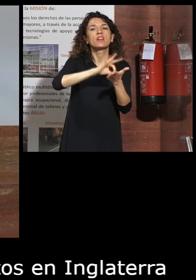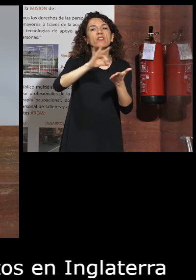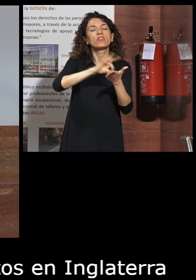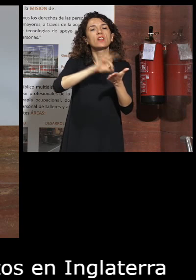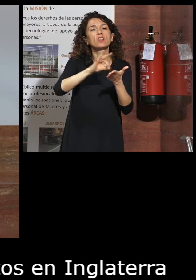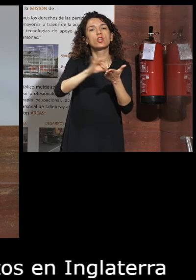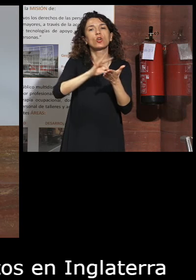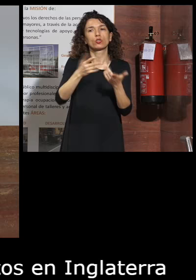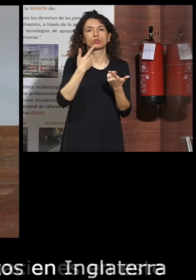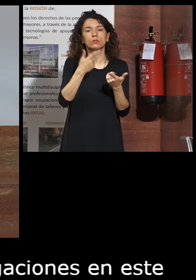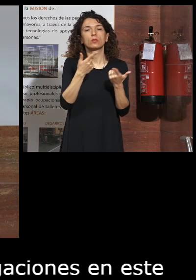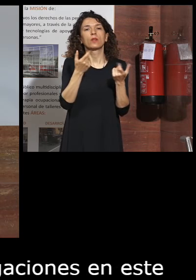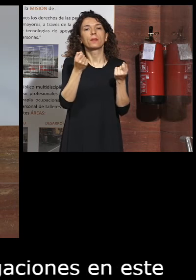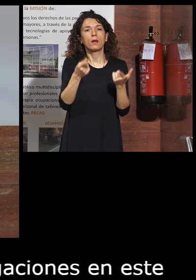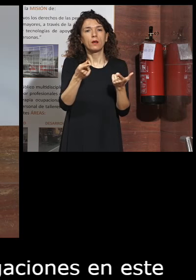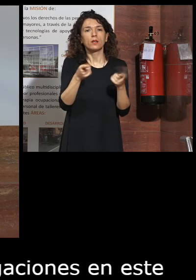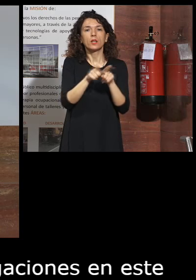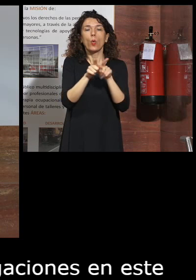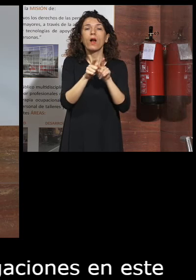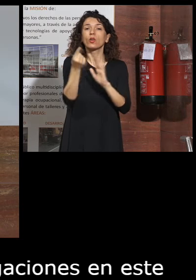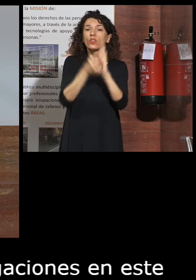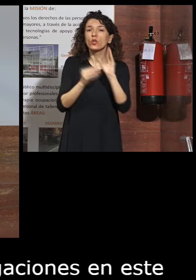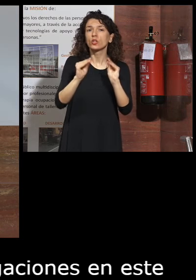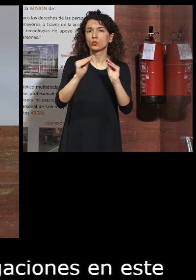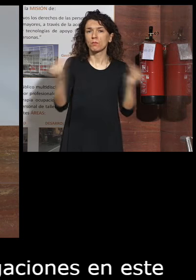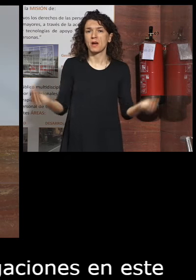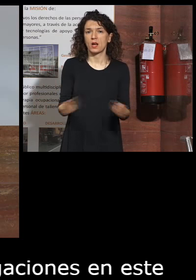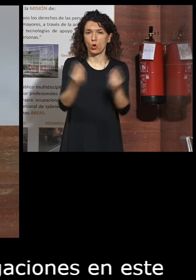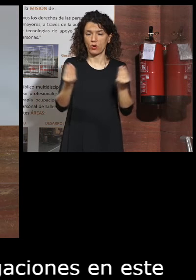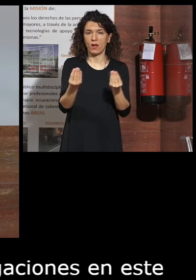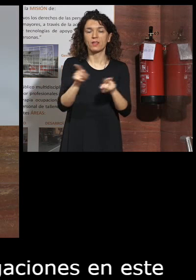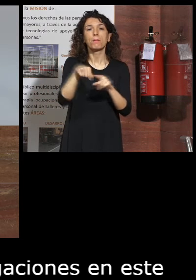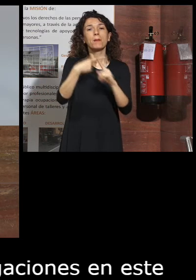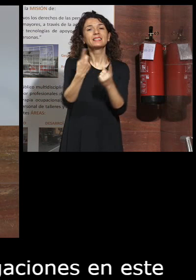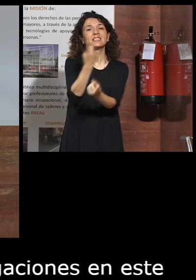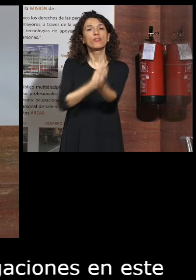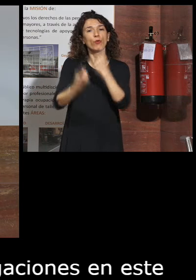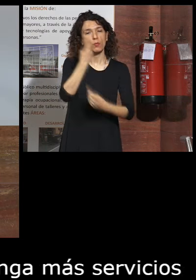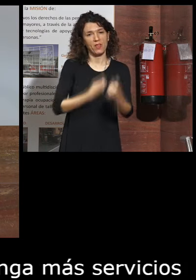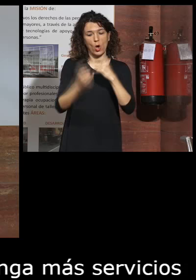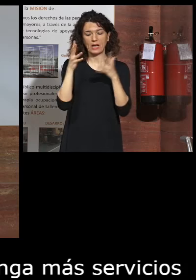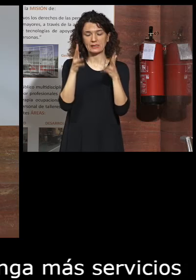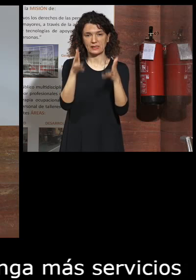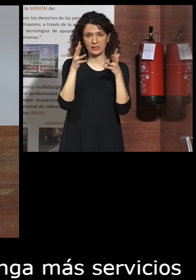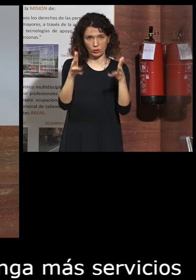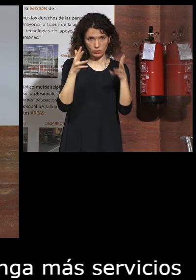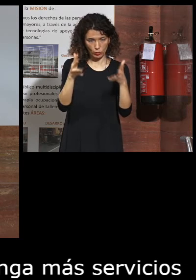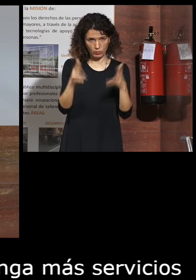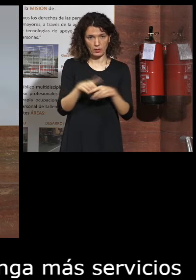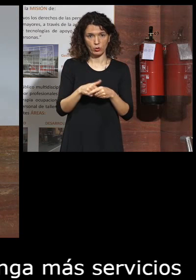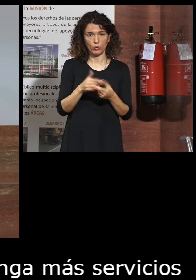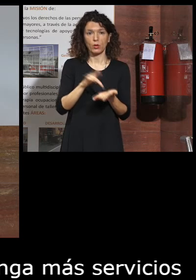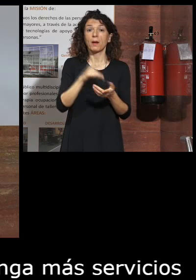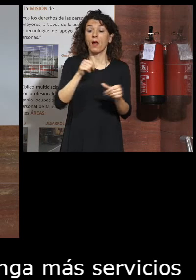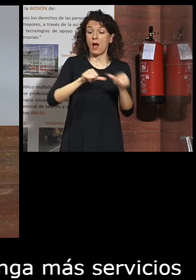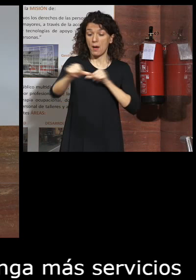prevengan un emperviamento de sus condiciones, información y asesoramiento de CARE a